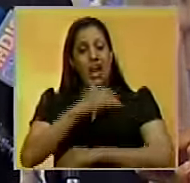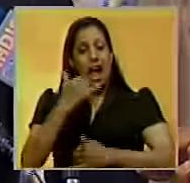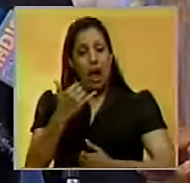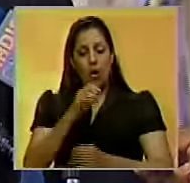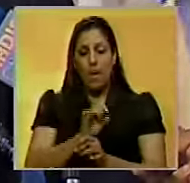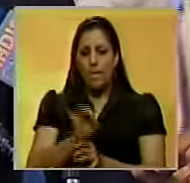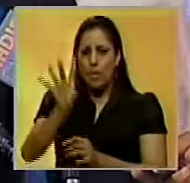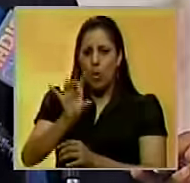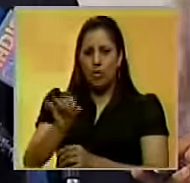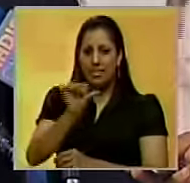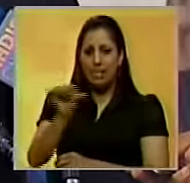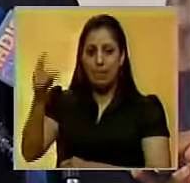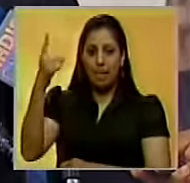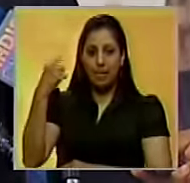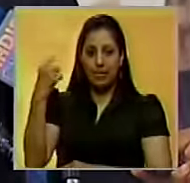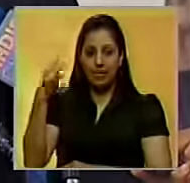fueron destituidos la semana pasada.